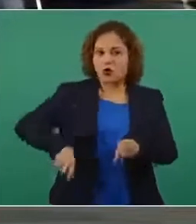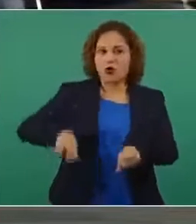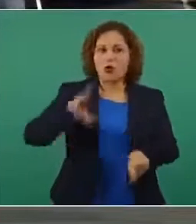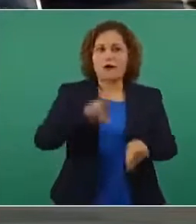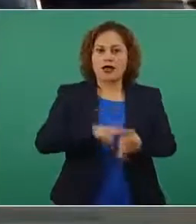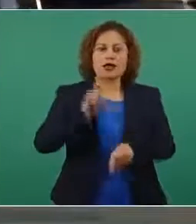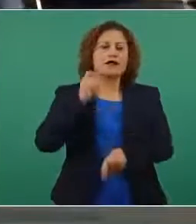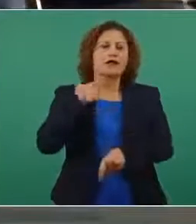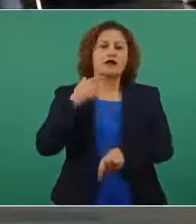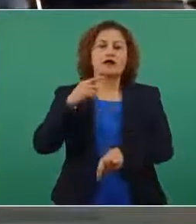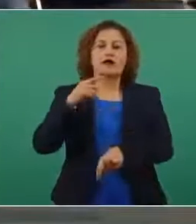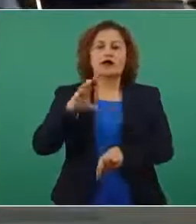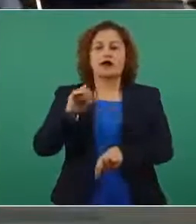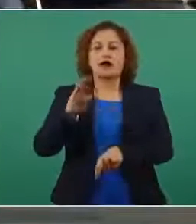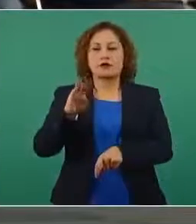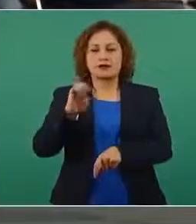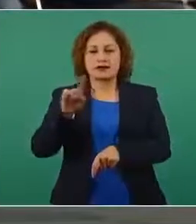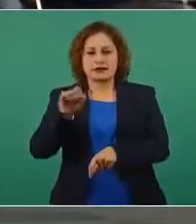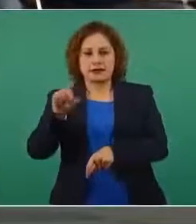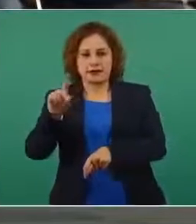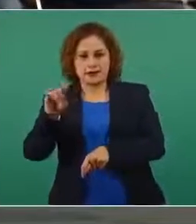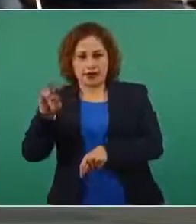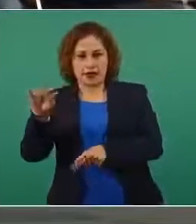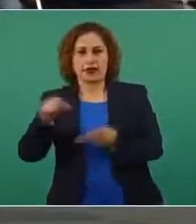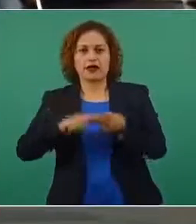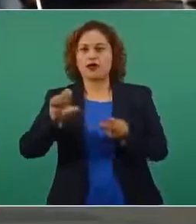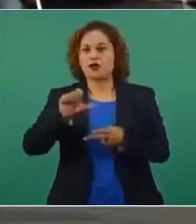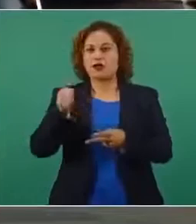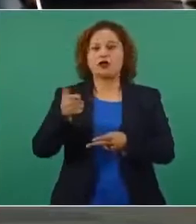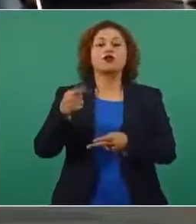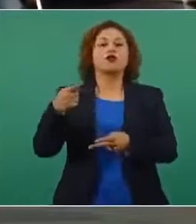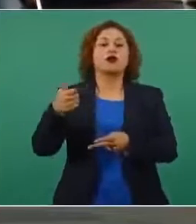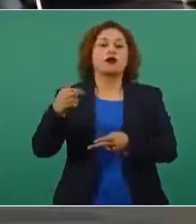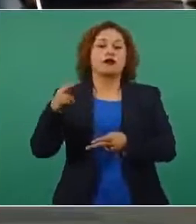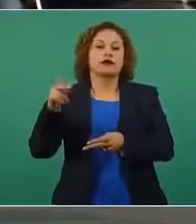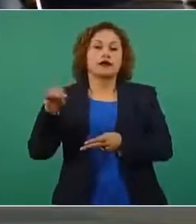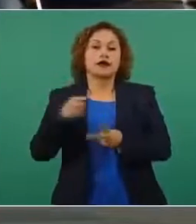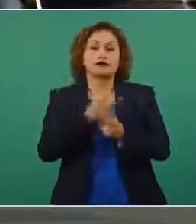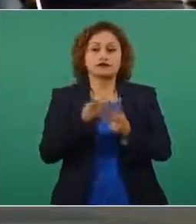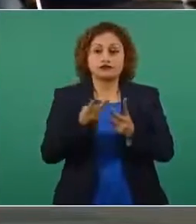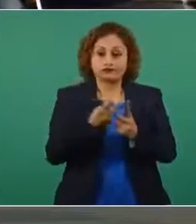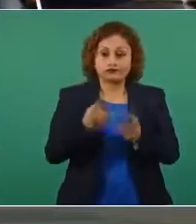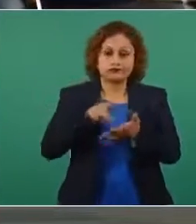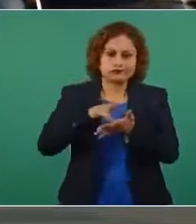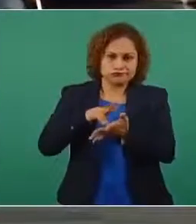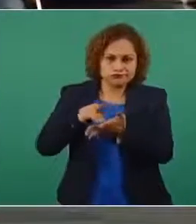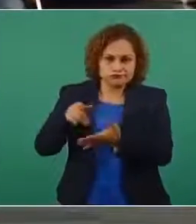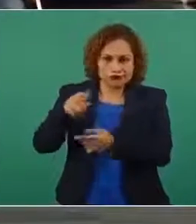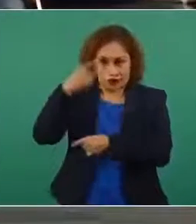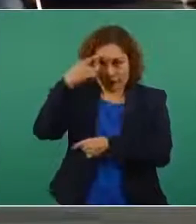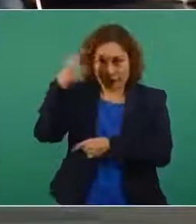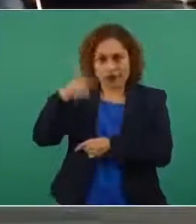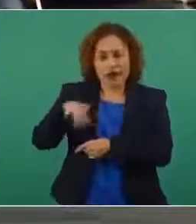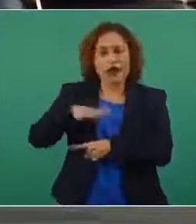el senador Ernesto Gándara trabajaron para ayudar a la a los valleres para que